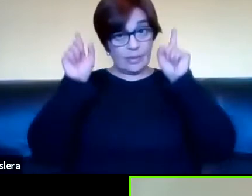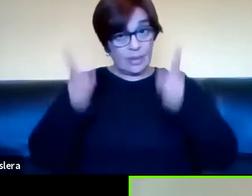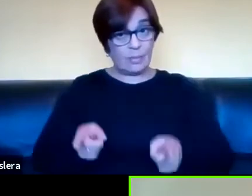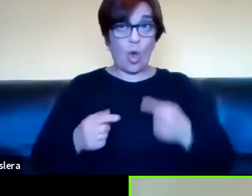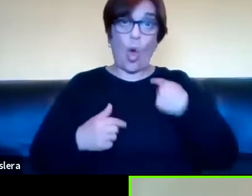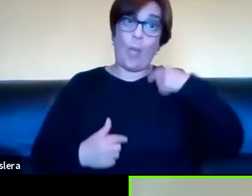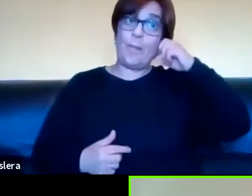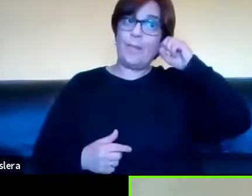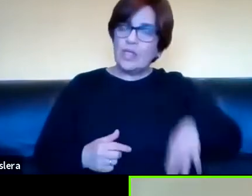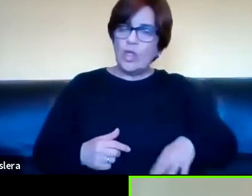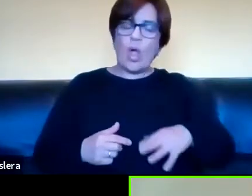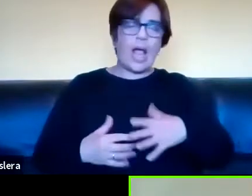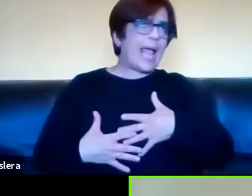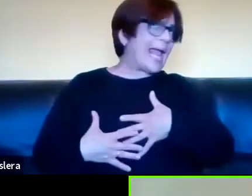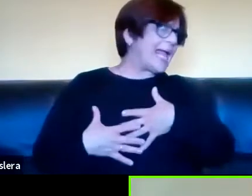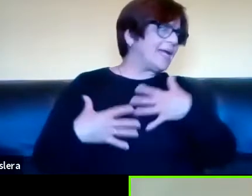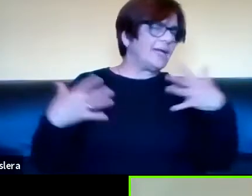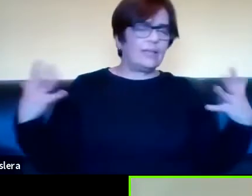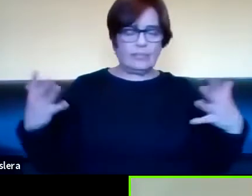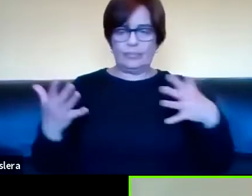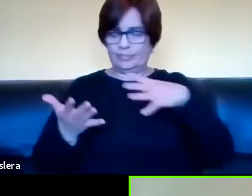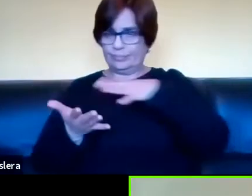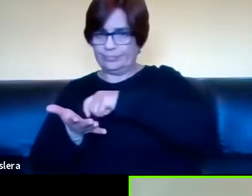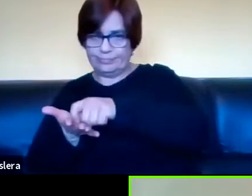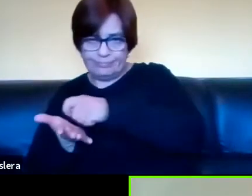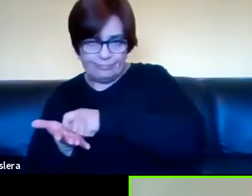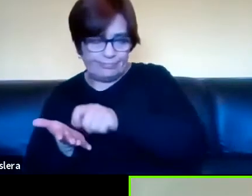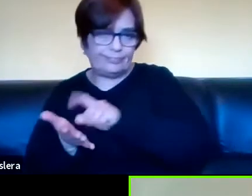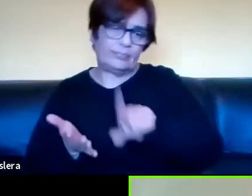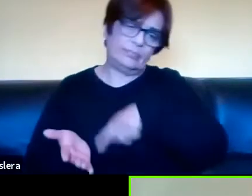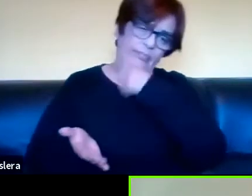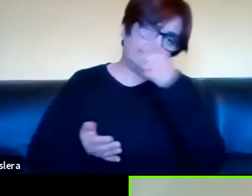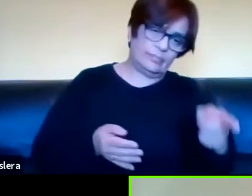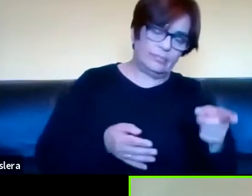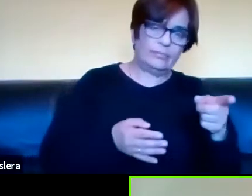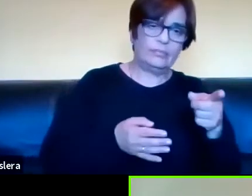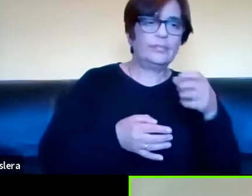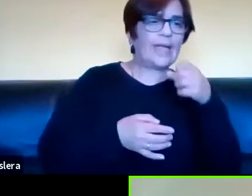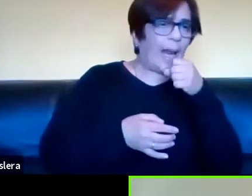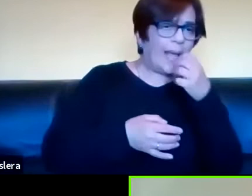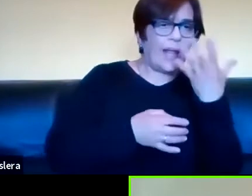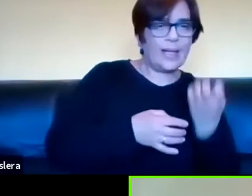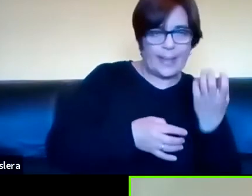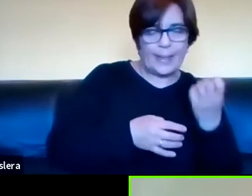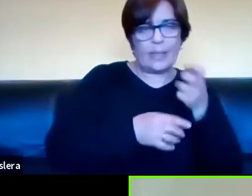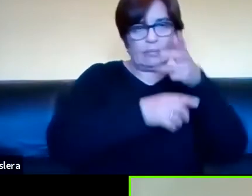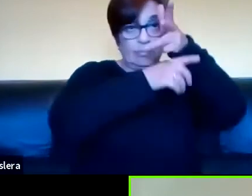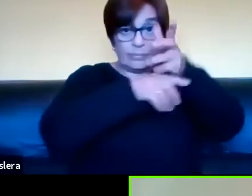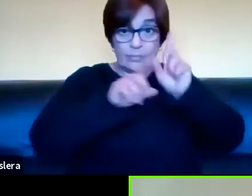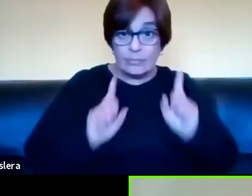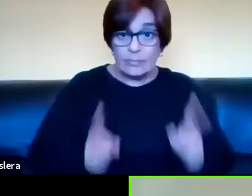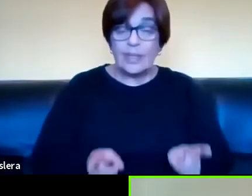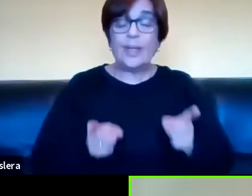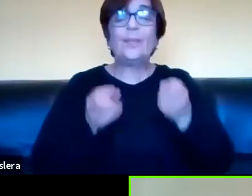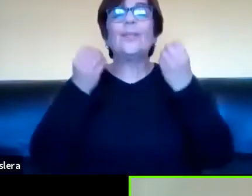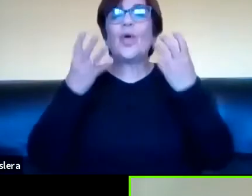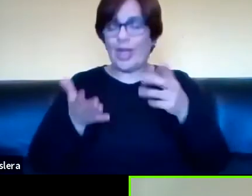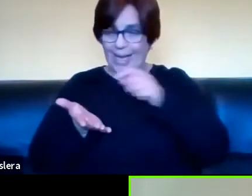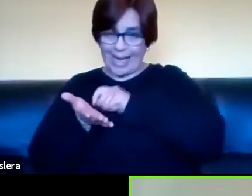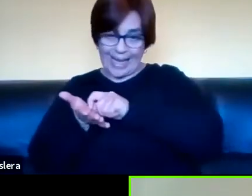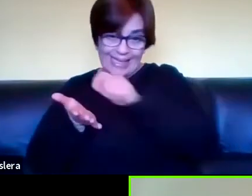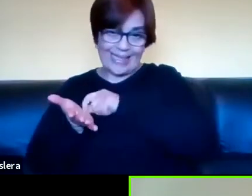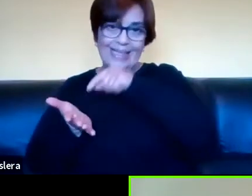mi criterio enorme que hay entre la escritura y las audiovisual grabaciones que tiene que tiene que ver con que la escritura